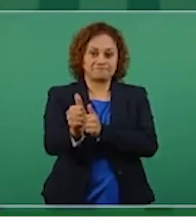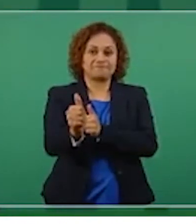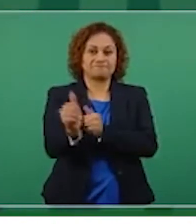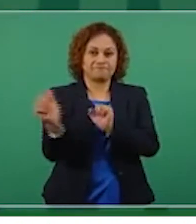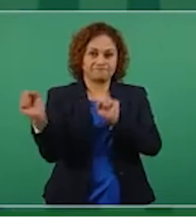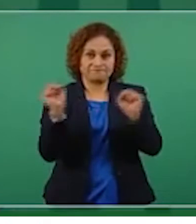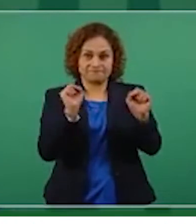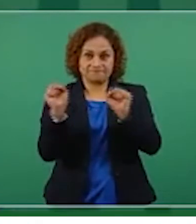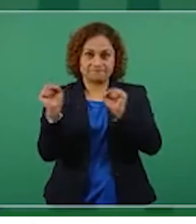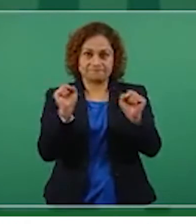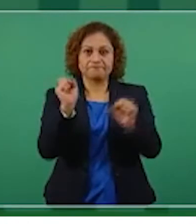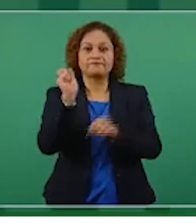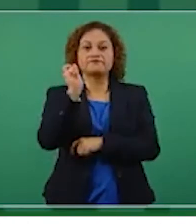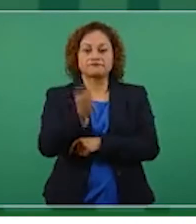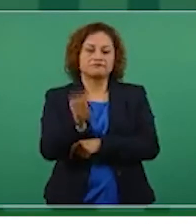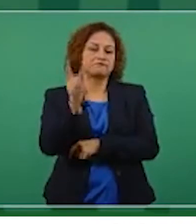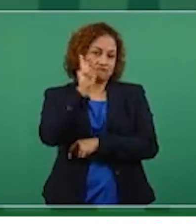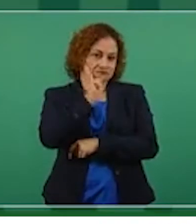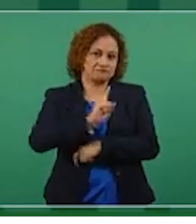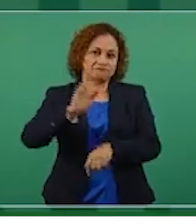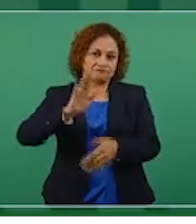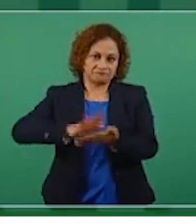vamos a decir, es mujeres,